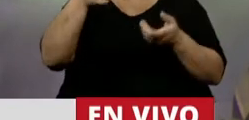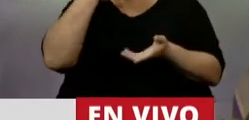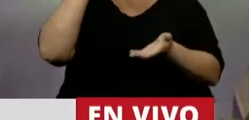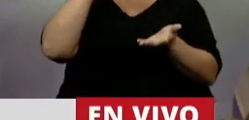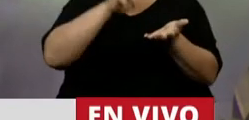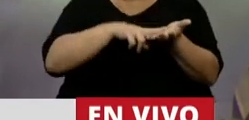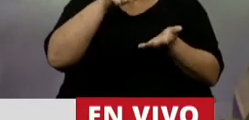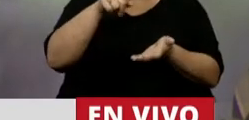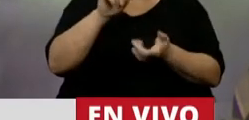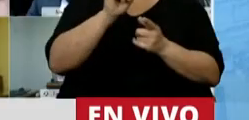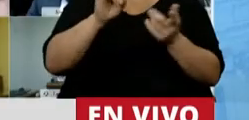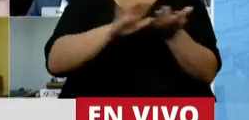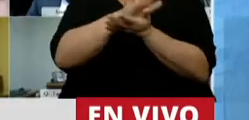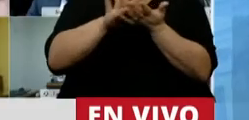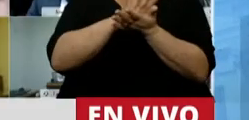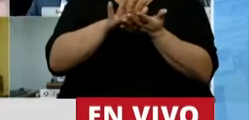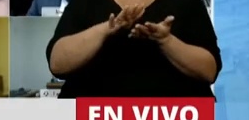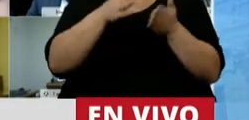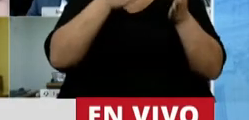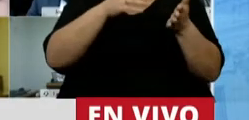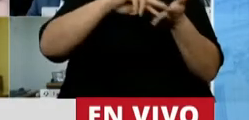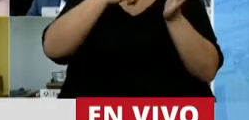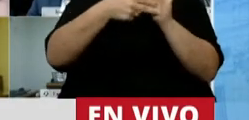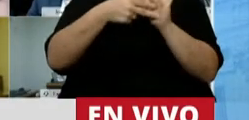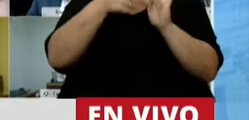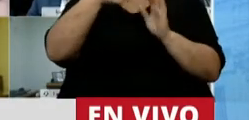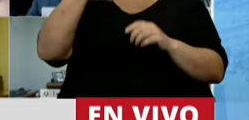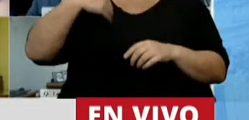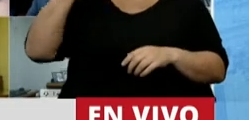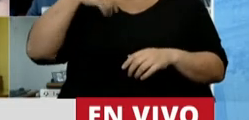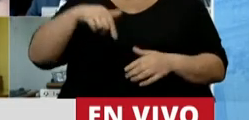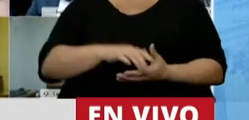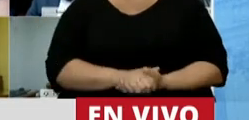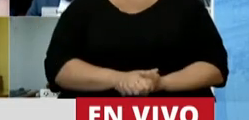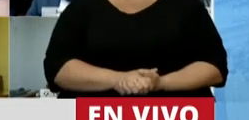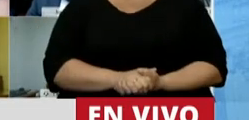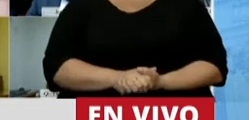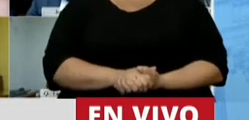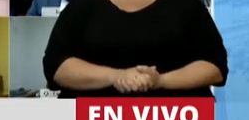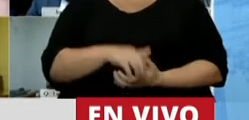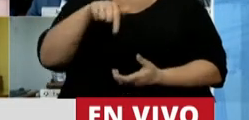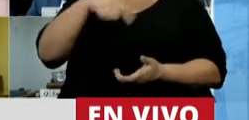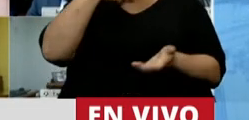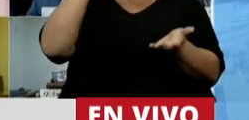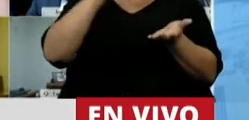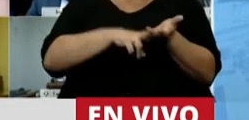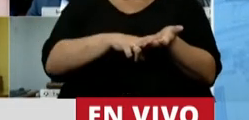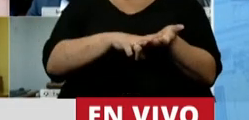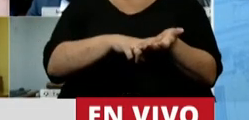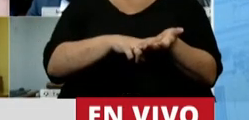impuesto no resuelve los problemas que enfrentamos los argentinos. Este impuesto